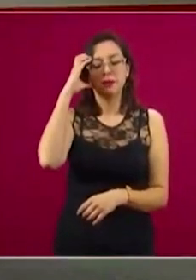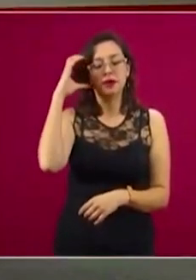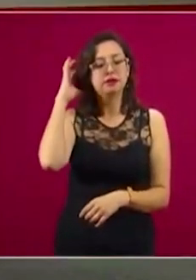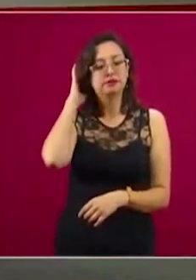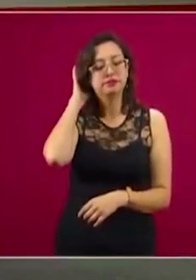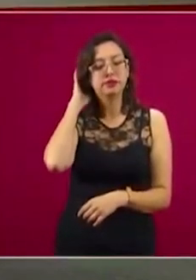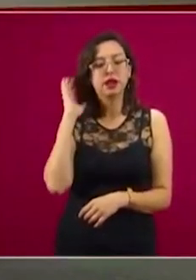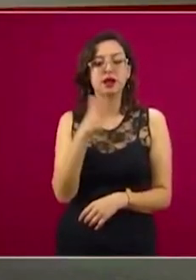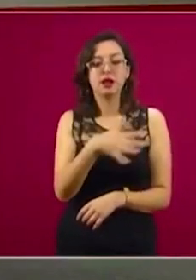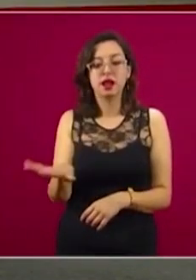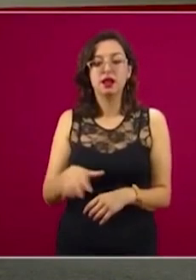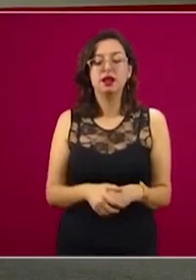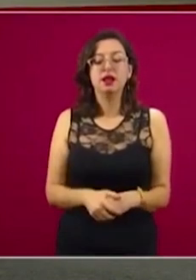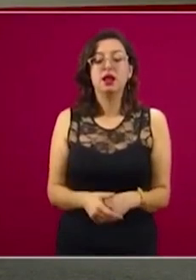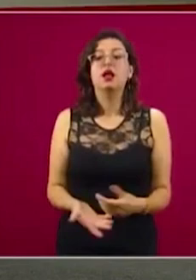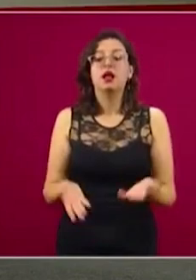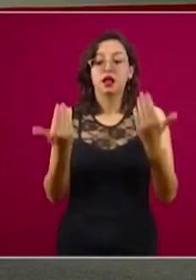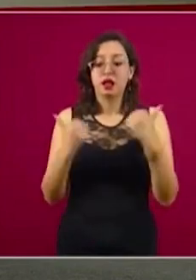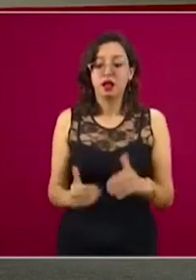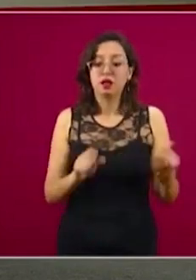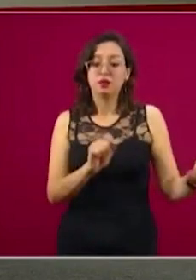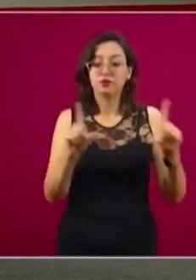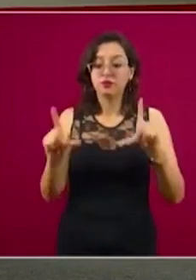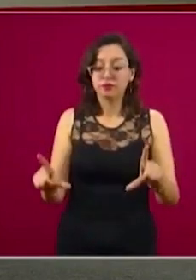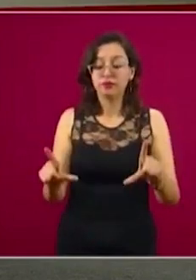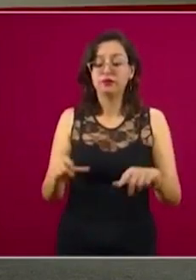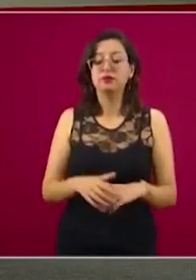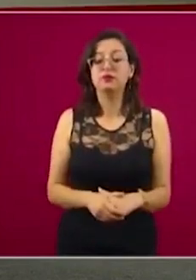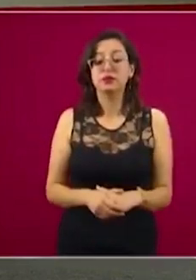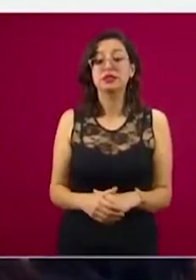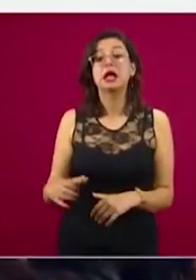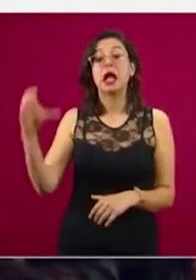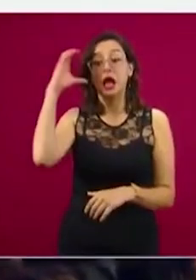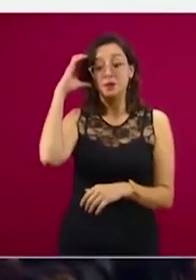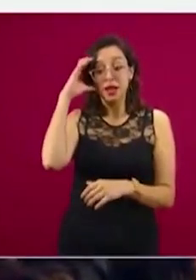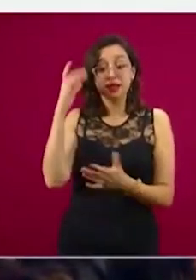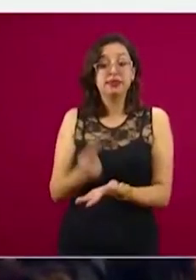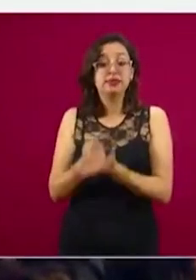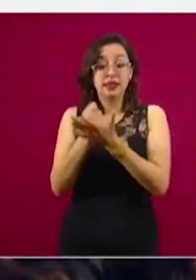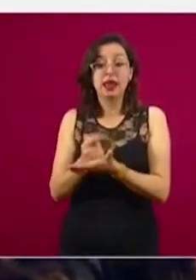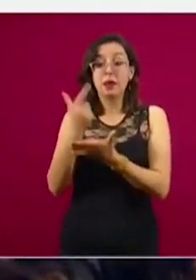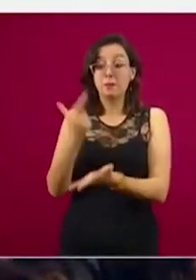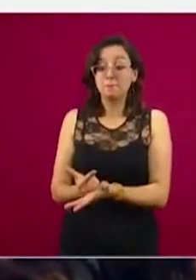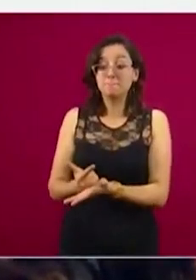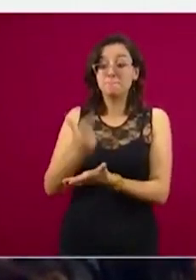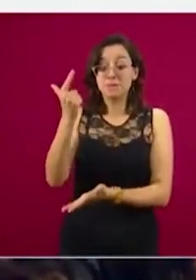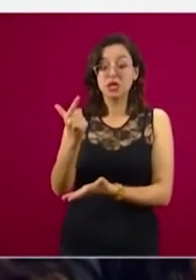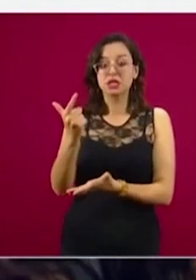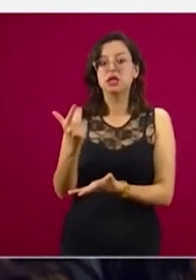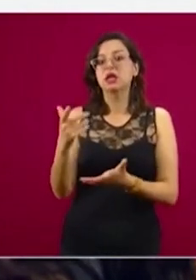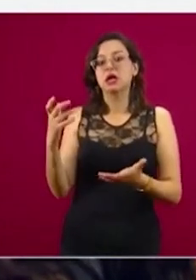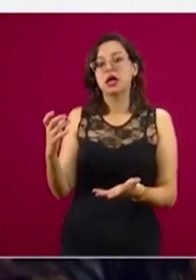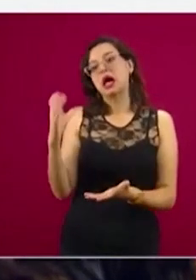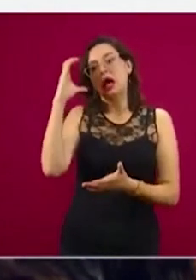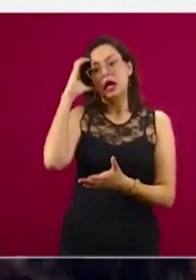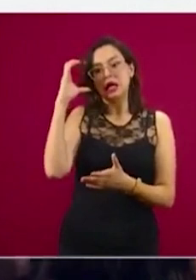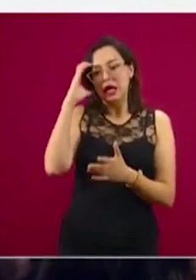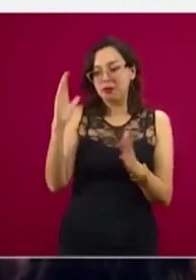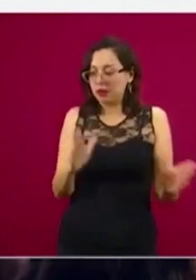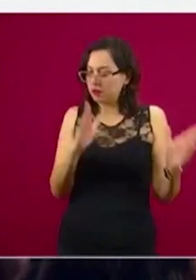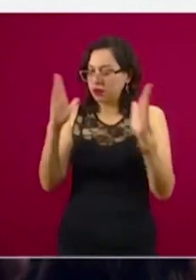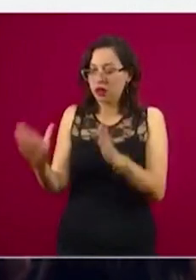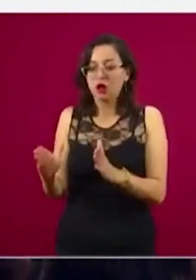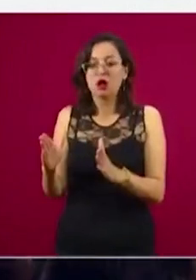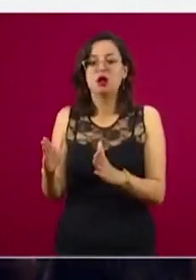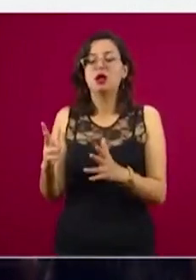enseguida vemos en la siguiente diapositiva las camas que son o bien de terapia intensiva, que están estructuralmente en una unidad de terapia